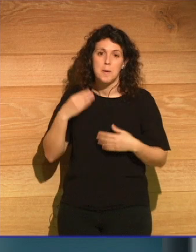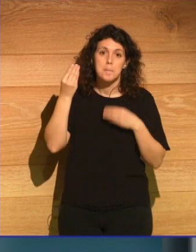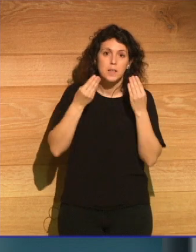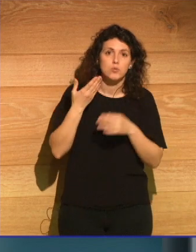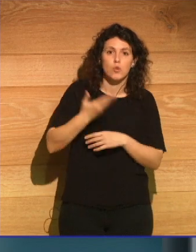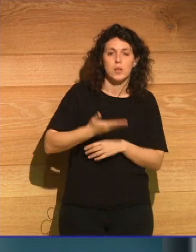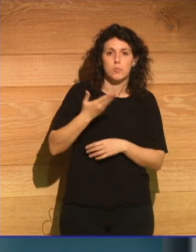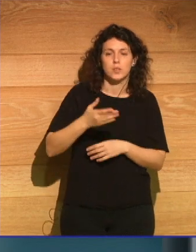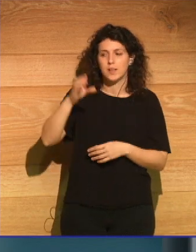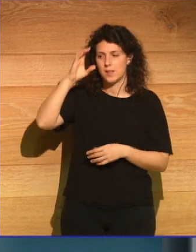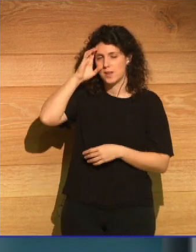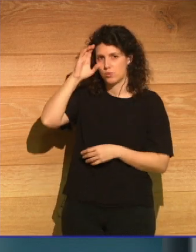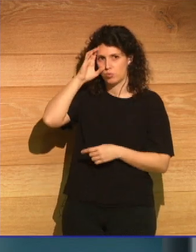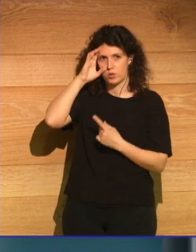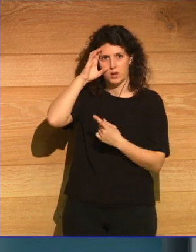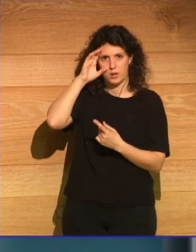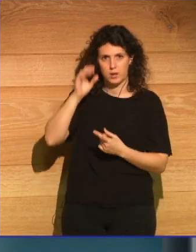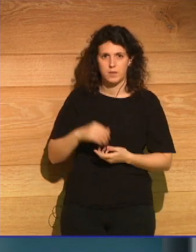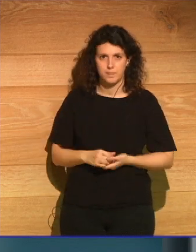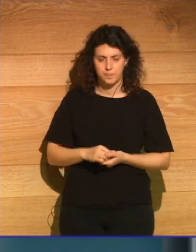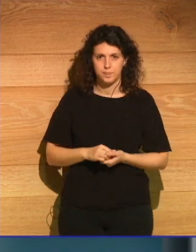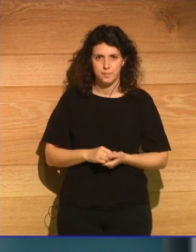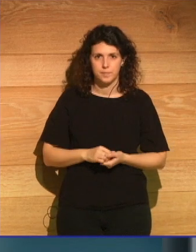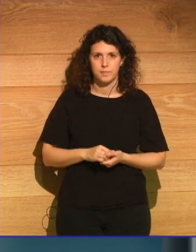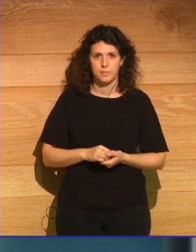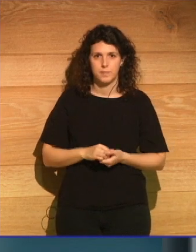escuchar en este caso.